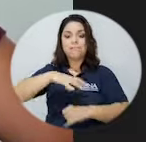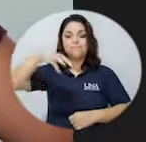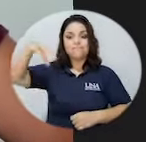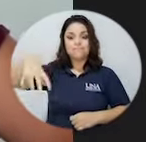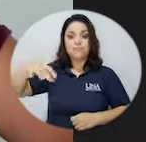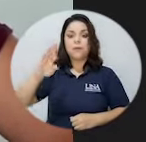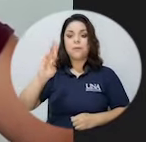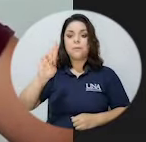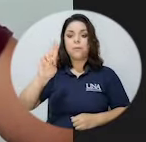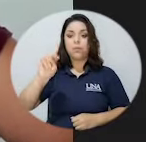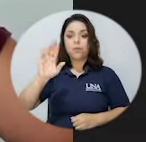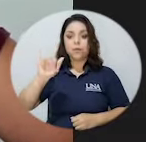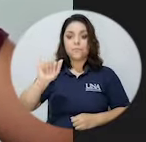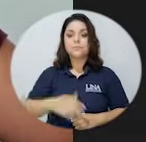Brunca.